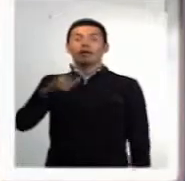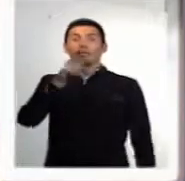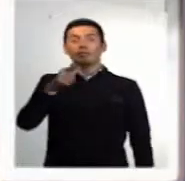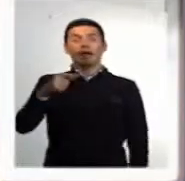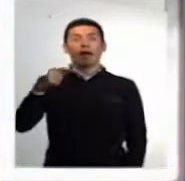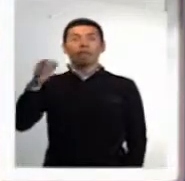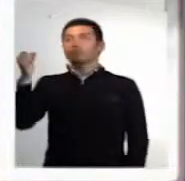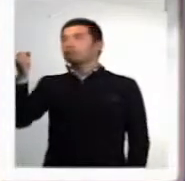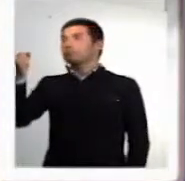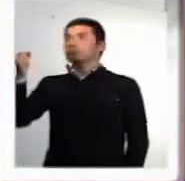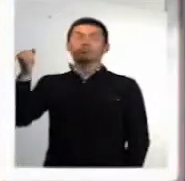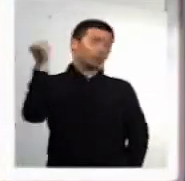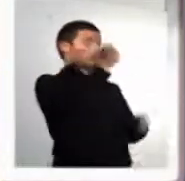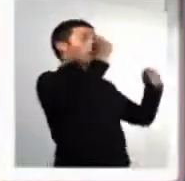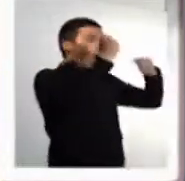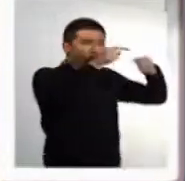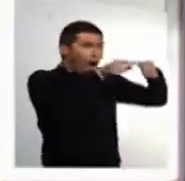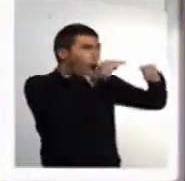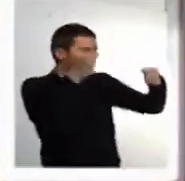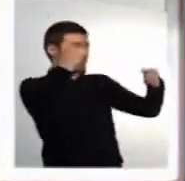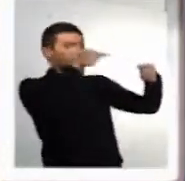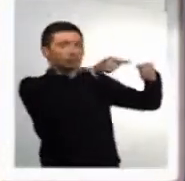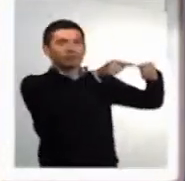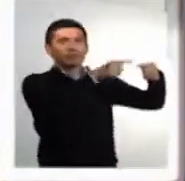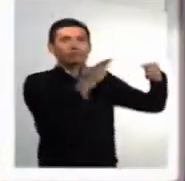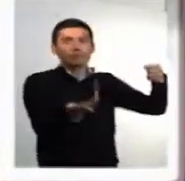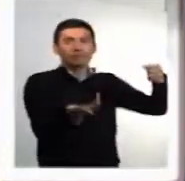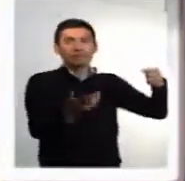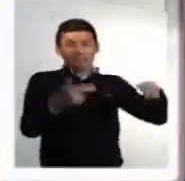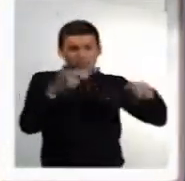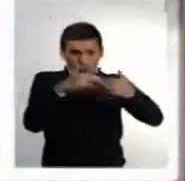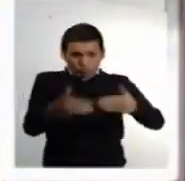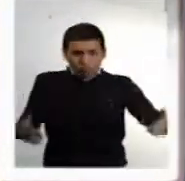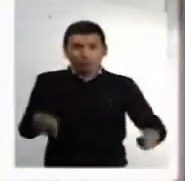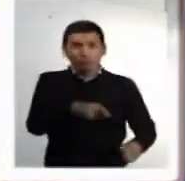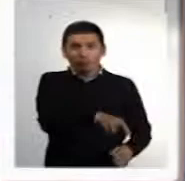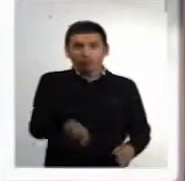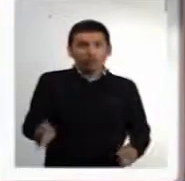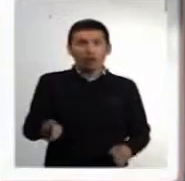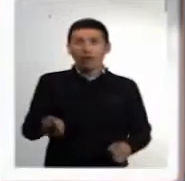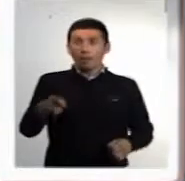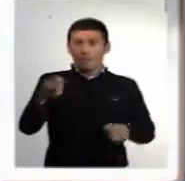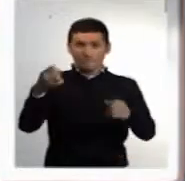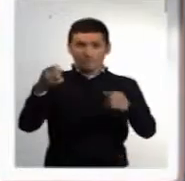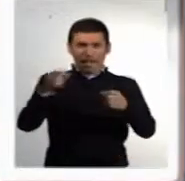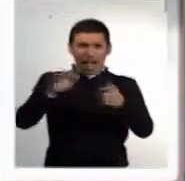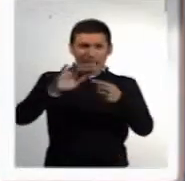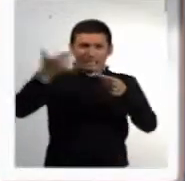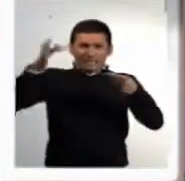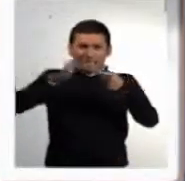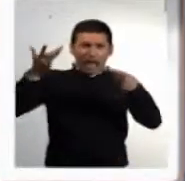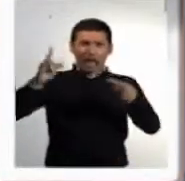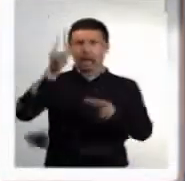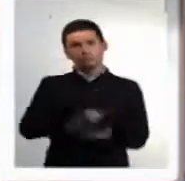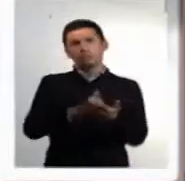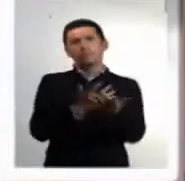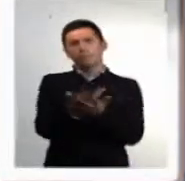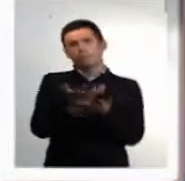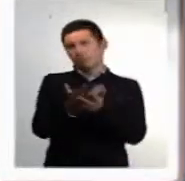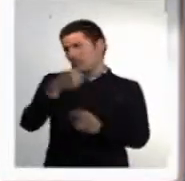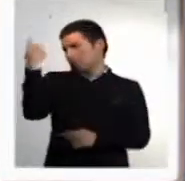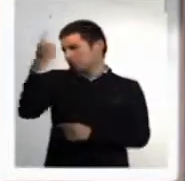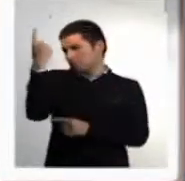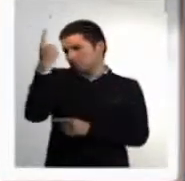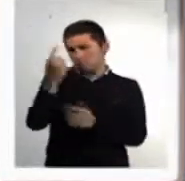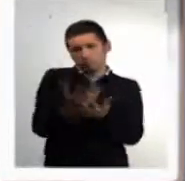en la mano, que es una de las recomendaciones que hacemos. Los niños pequeños no deben andar con objetos punzantes en las manos. Son